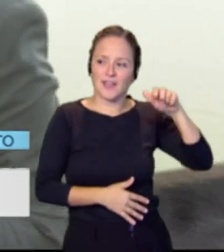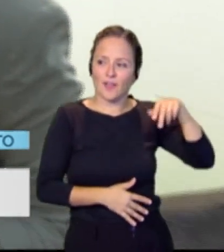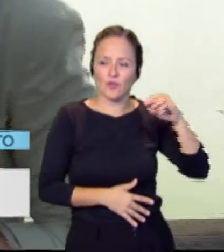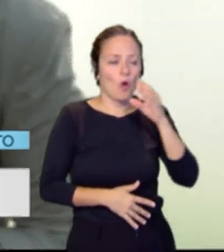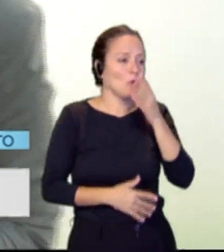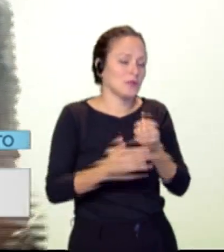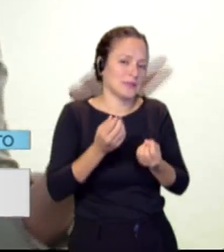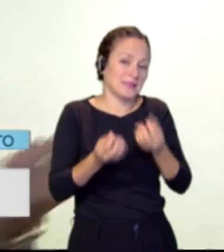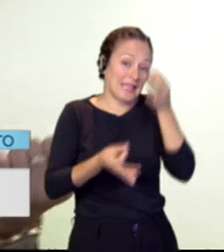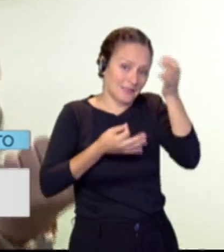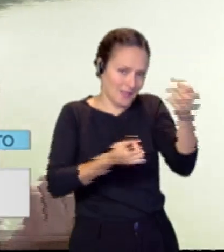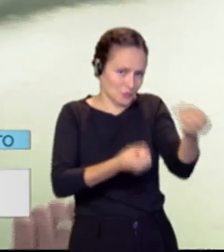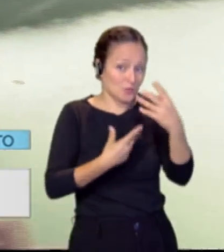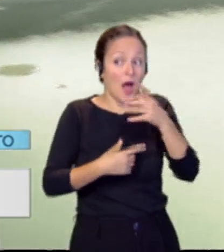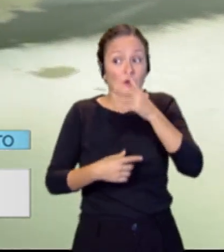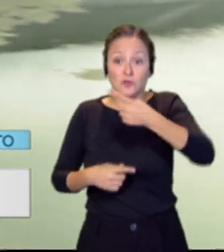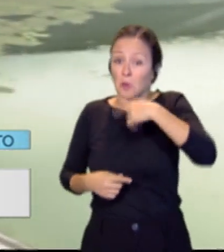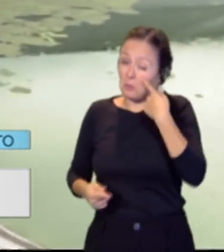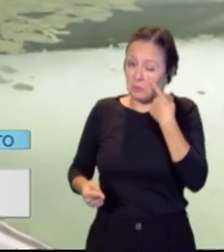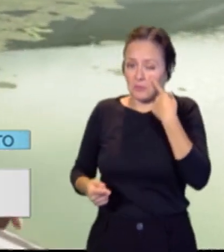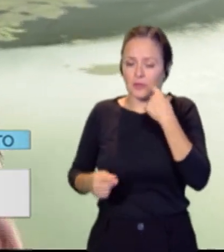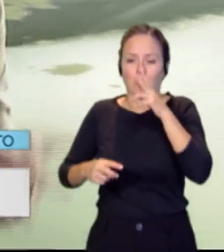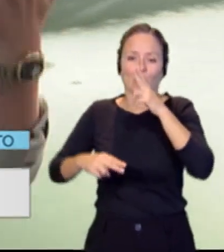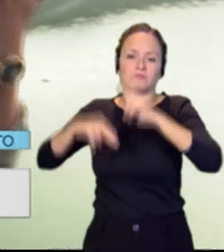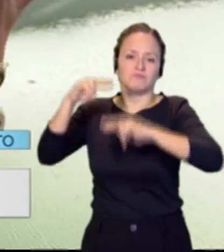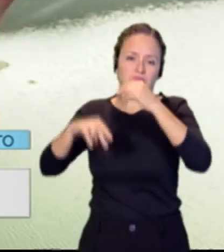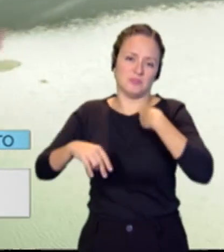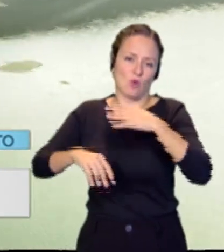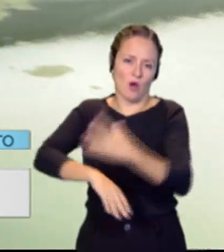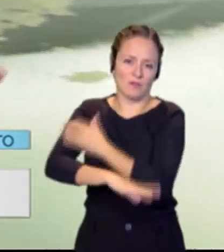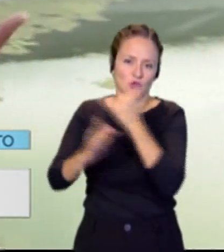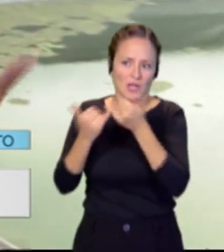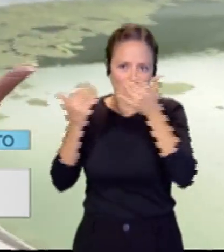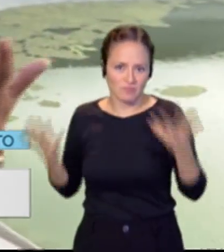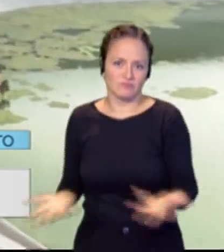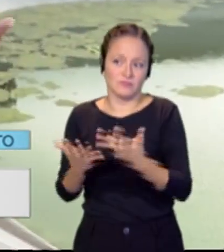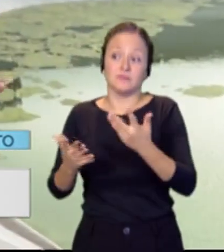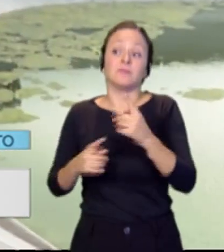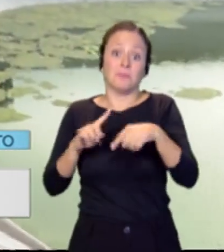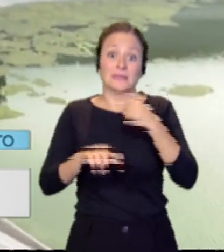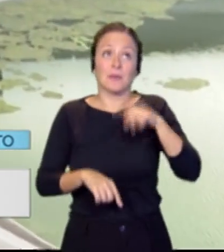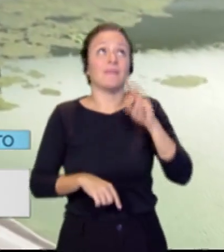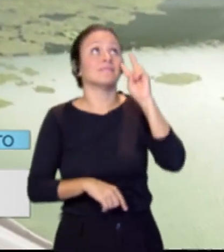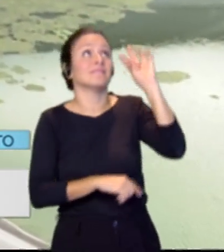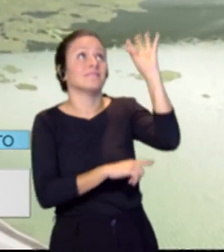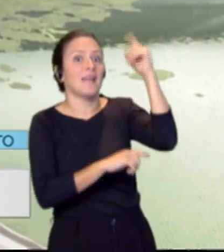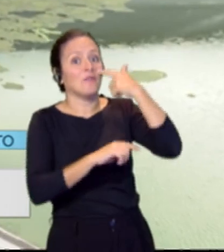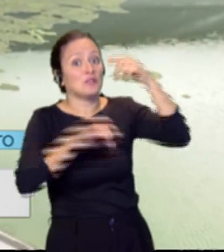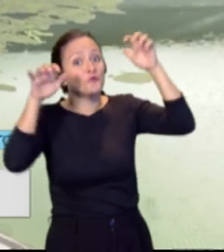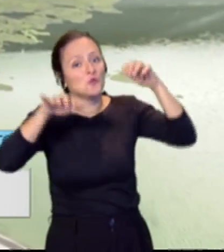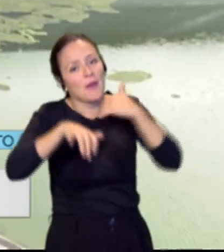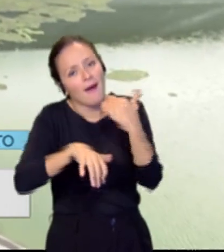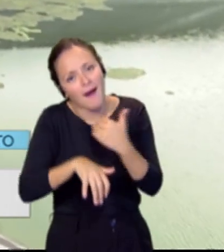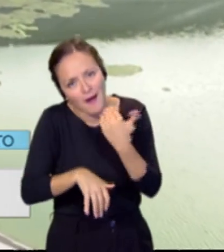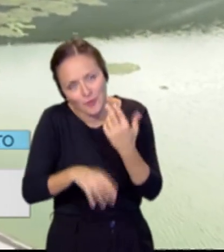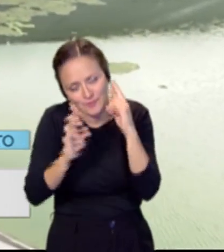Patricia, muy pendientes de todas esas obras que está impulsando el Cabildo de Tenerife, también, por supuesto, de esa lluvia mirando al cielo a ver si cae un poquito